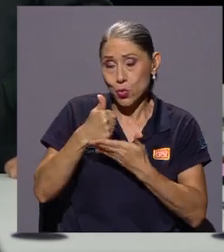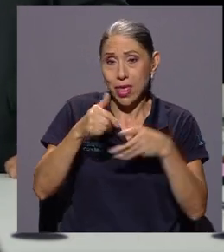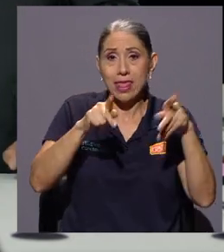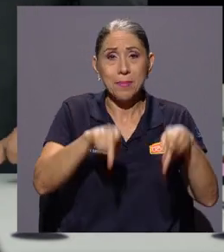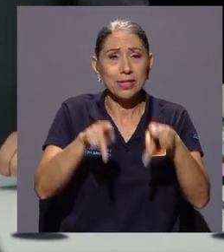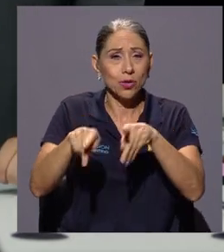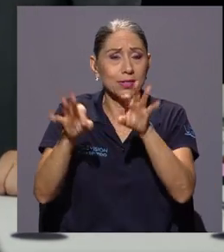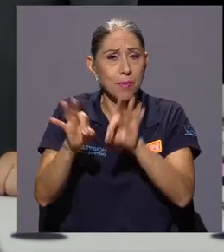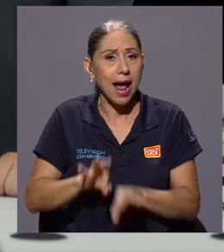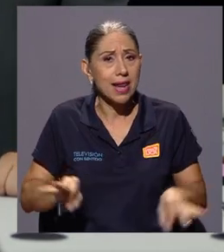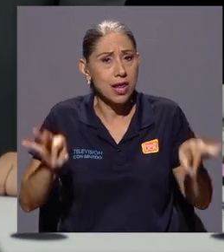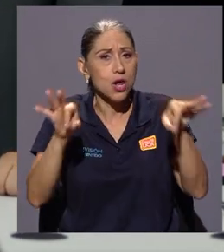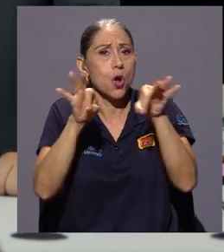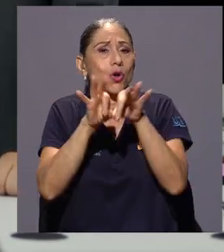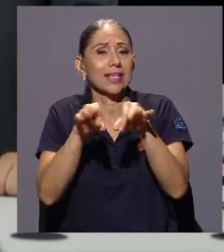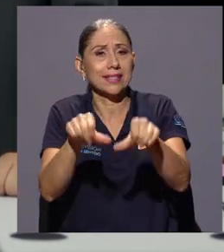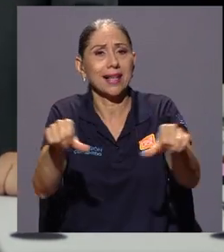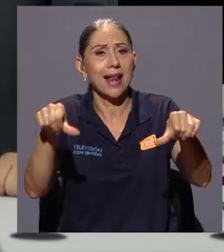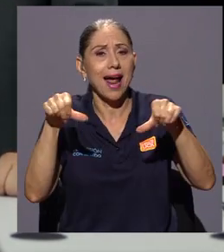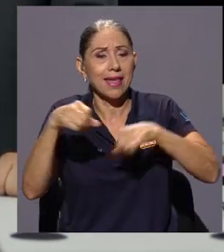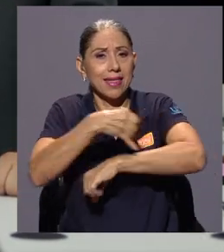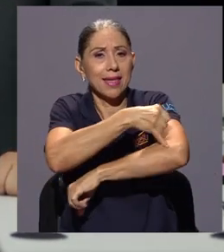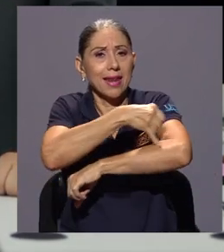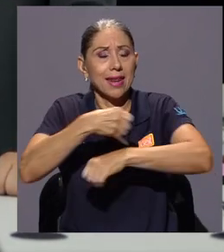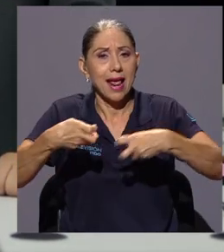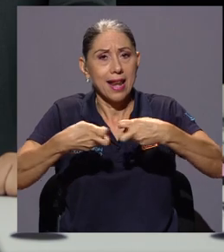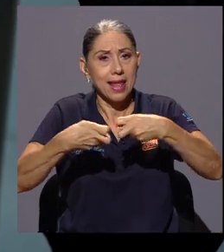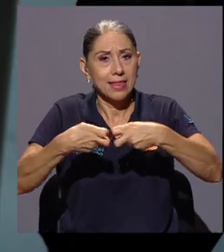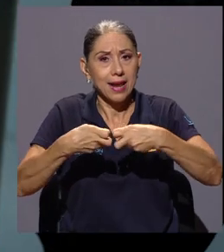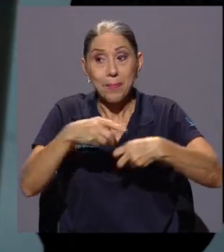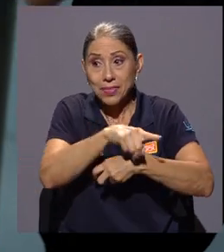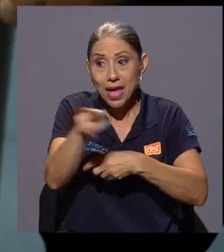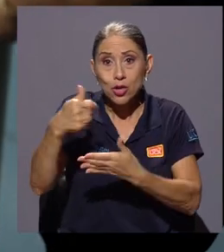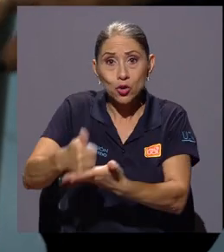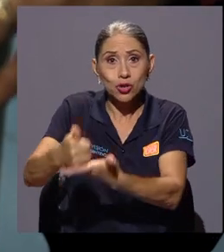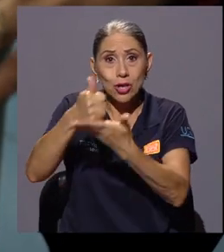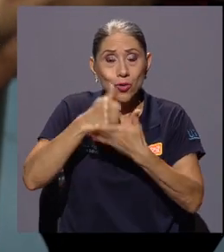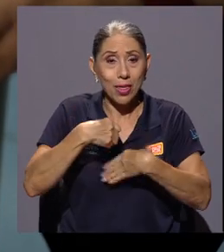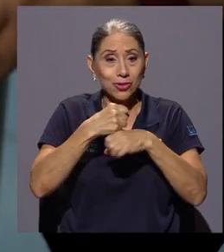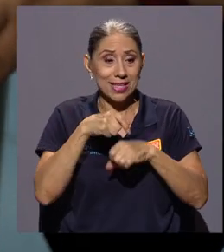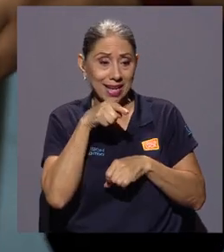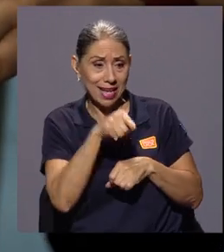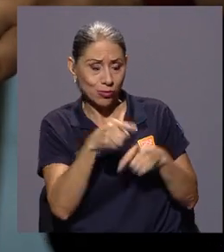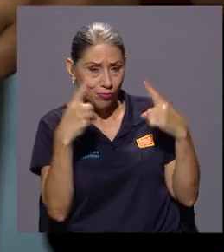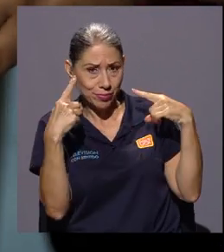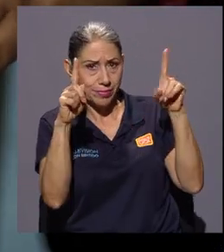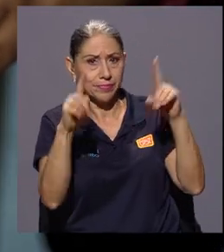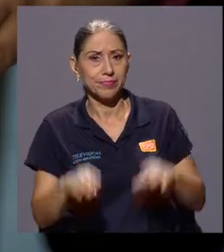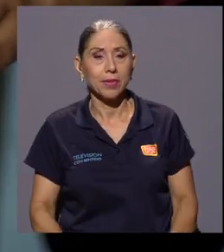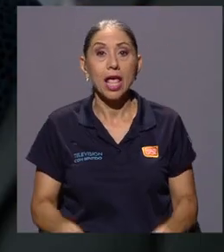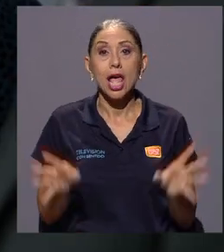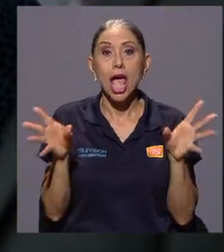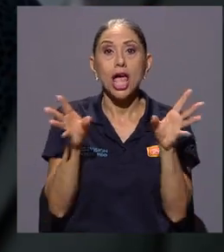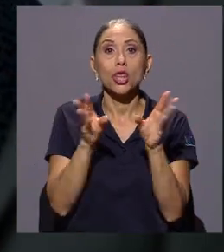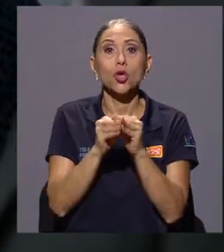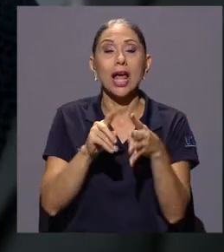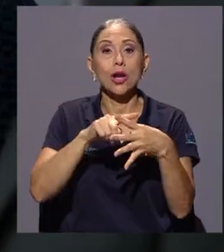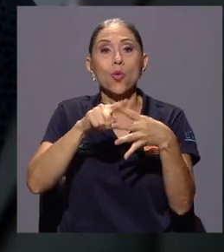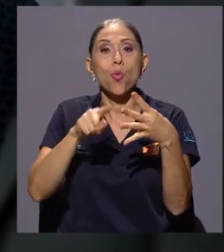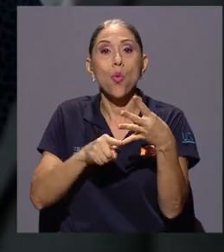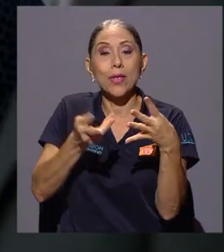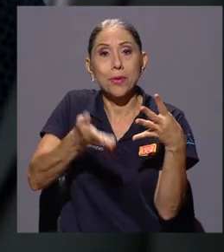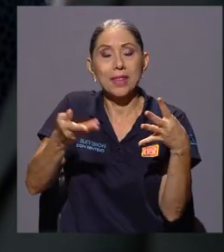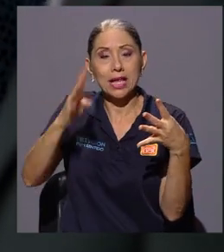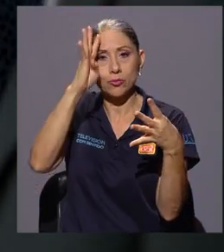también de personas muy valiosas del área de ingeniería eléctrica que nos ayudaron a hacer estos prototipos de realidad. En total se